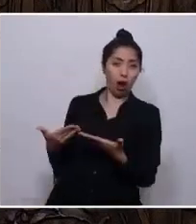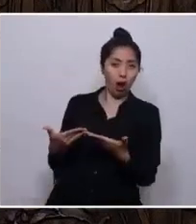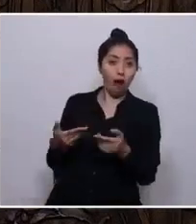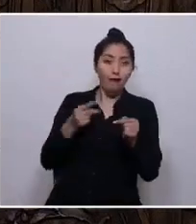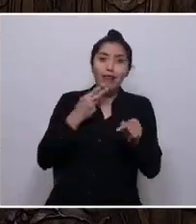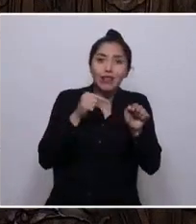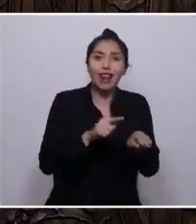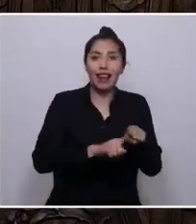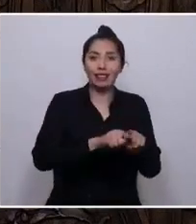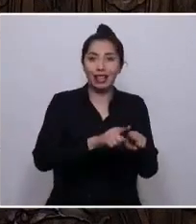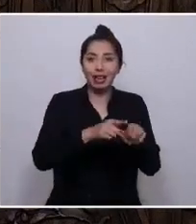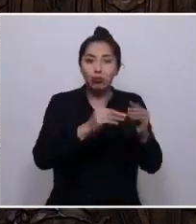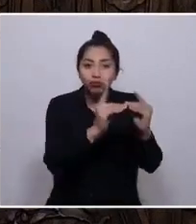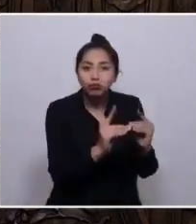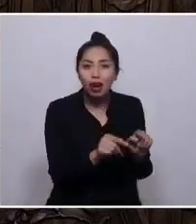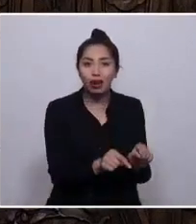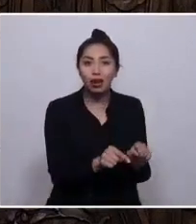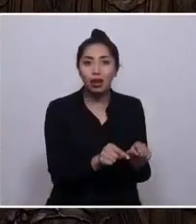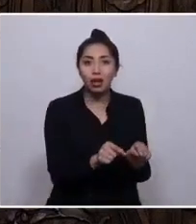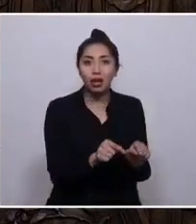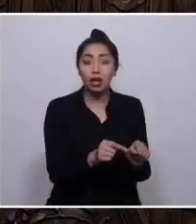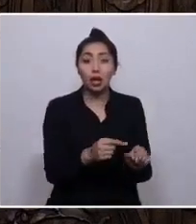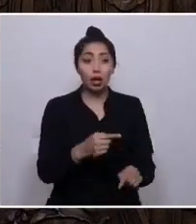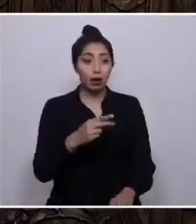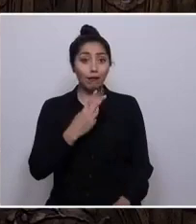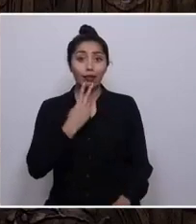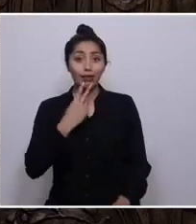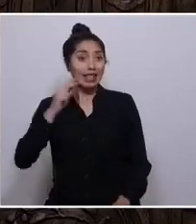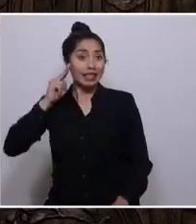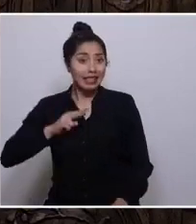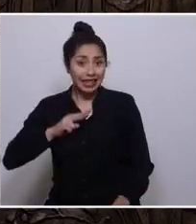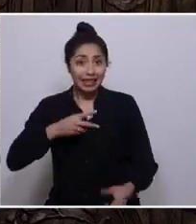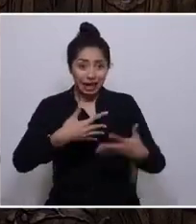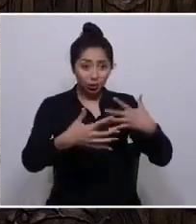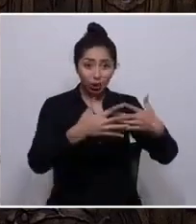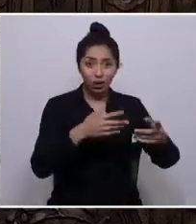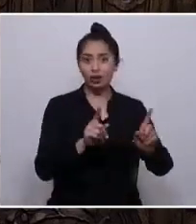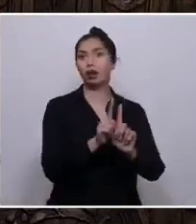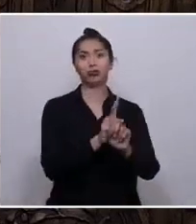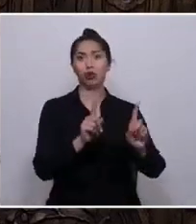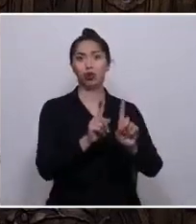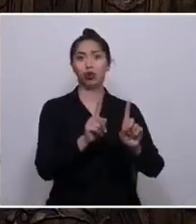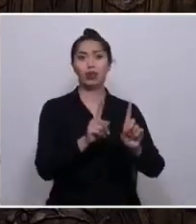Nosotros, no podemos vivir sin la pacha. Quizás la pacha pueda vivir mejor sin nosotros.